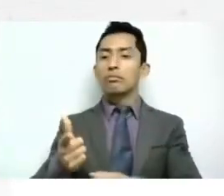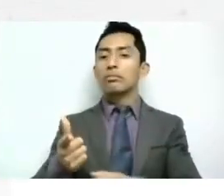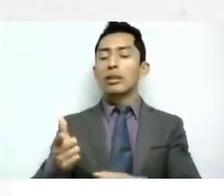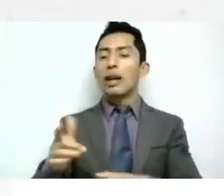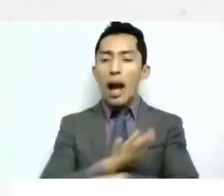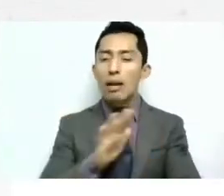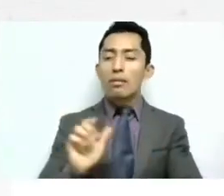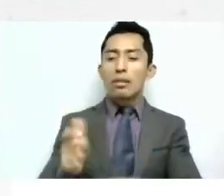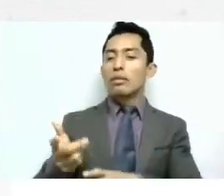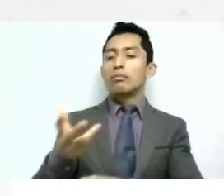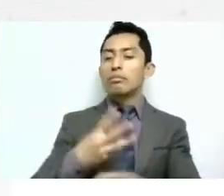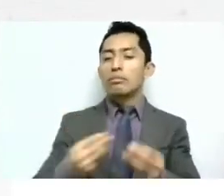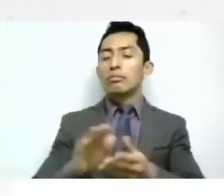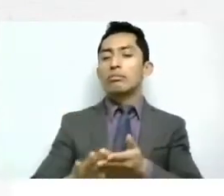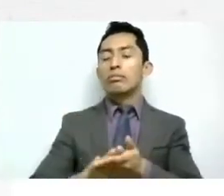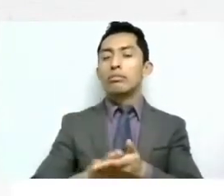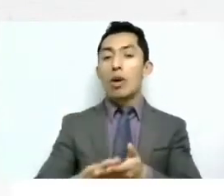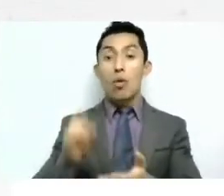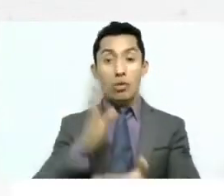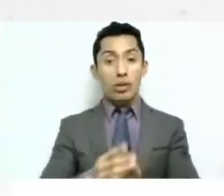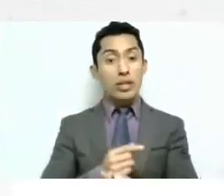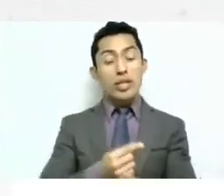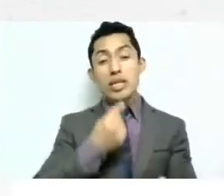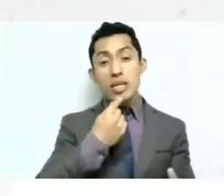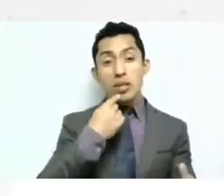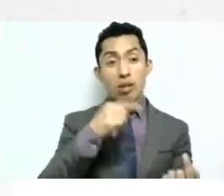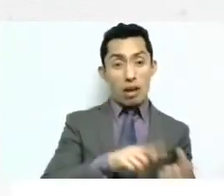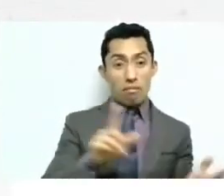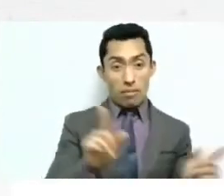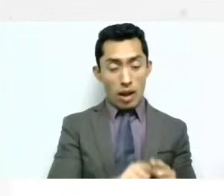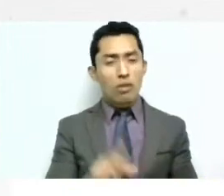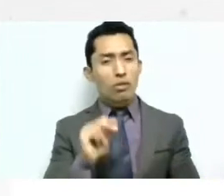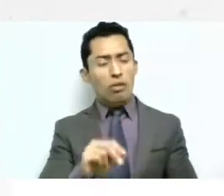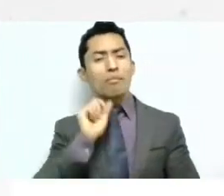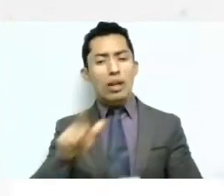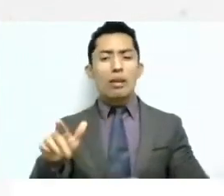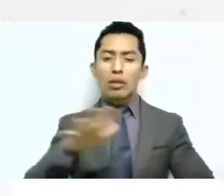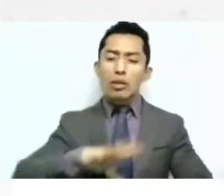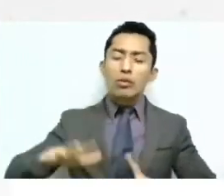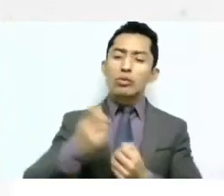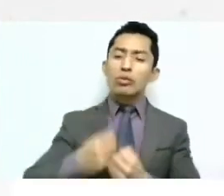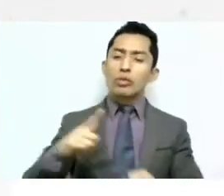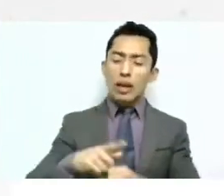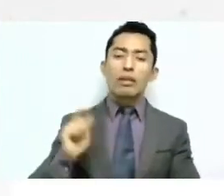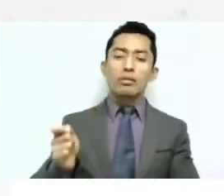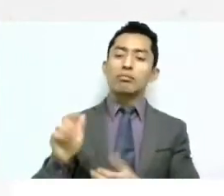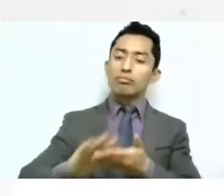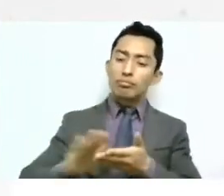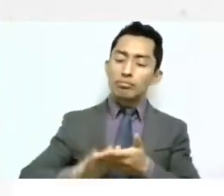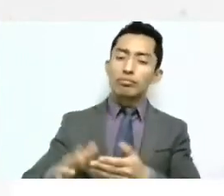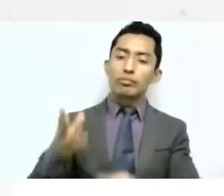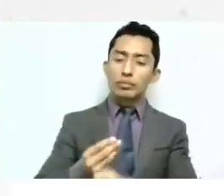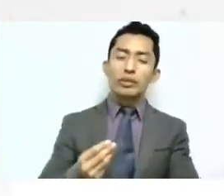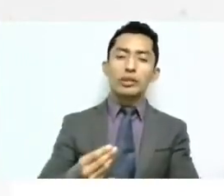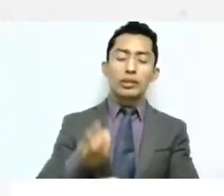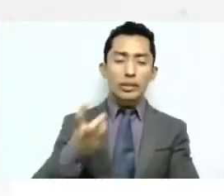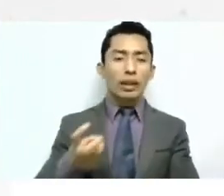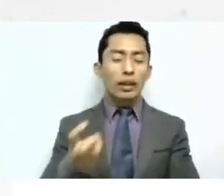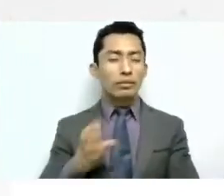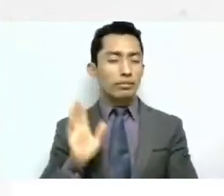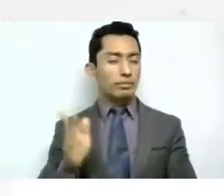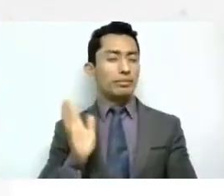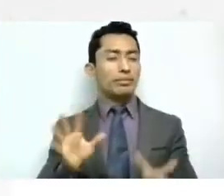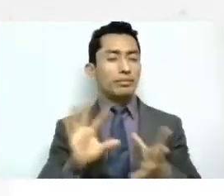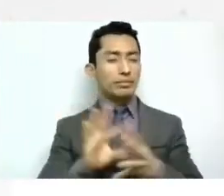puede dar no solamente es hacia el menor sino también al entorno social y eso es analizar como se mencionaba desde